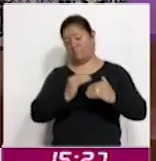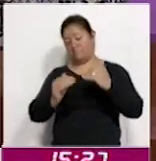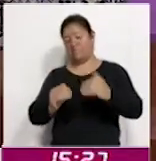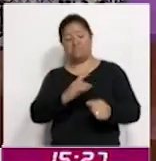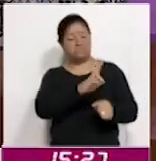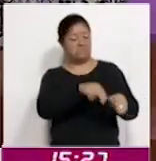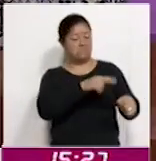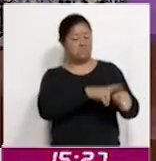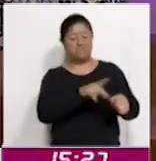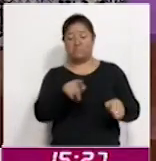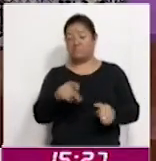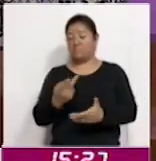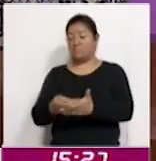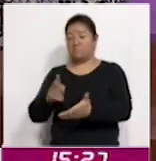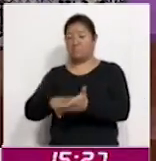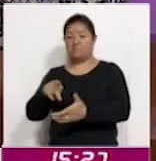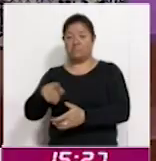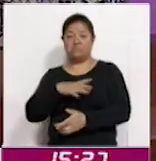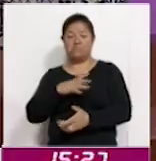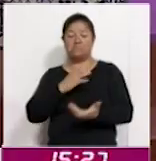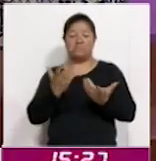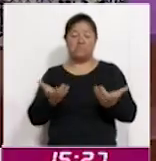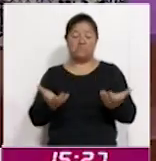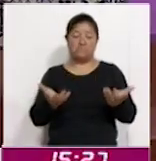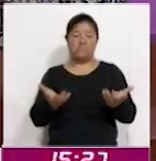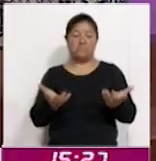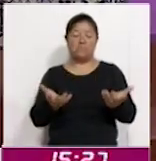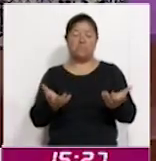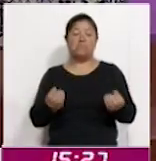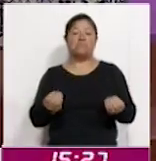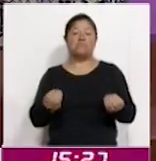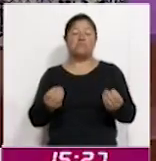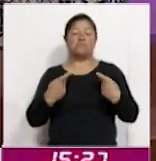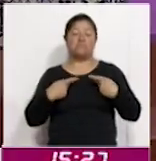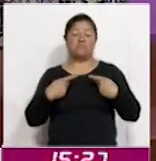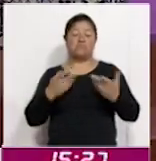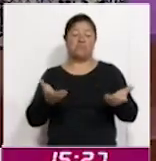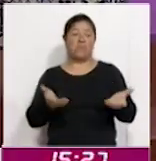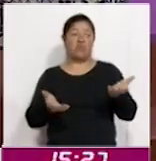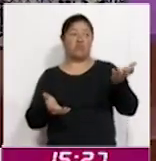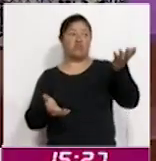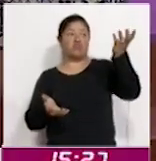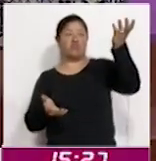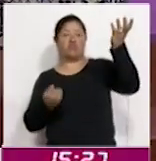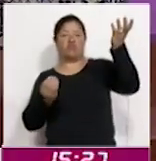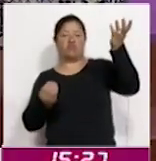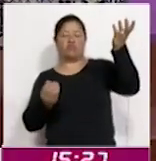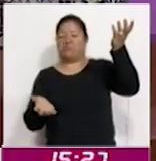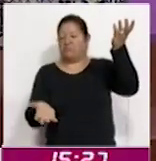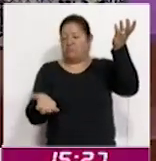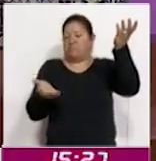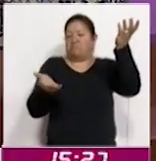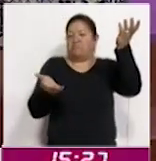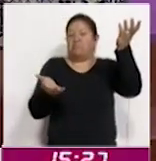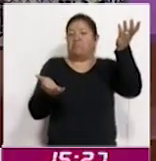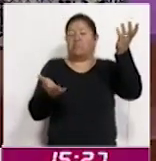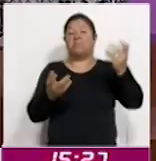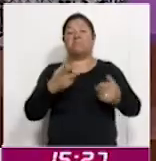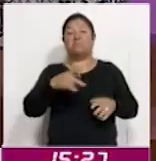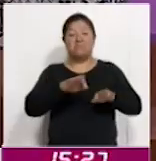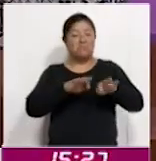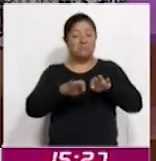extraordinario. La única diferencia es el grado de ciudadanía que está convocada a las urnas, pero los trabajos netamente son los mismos.